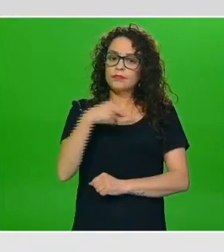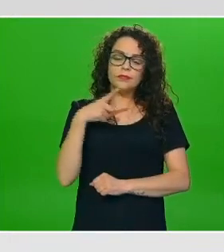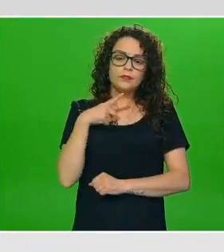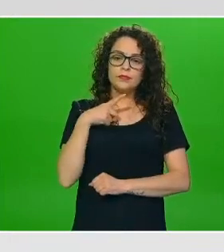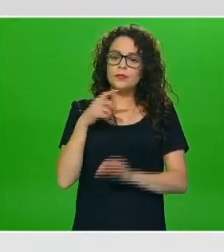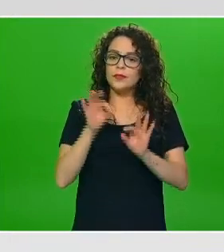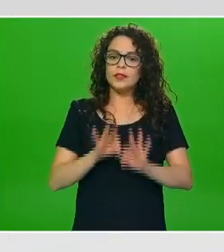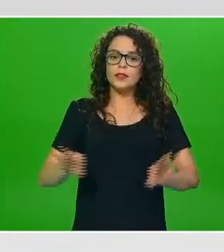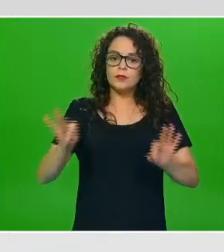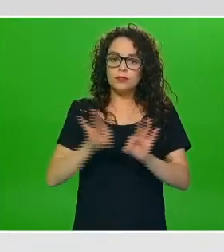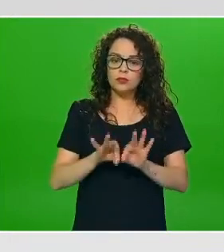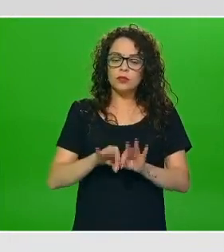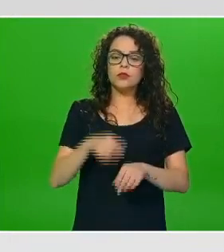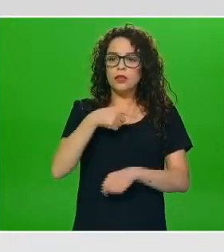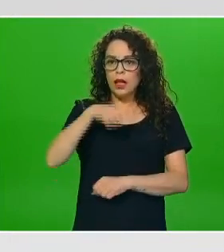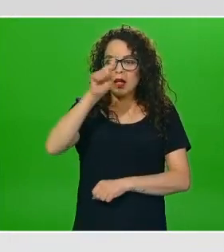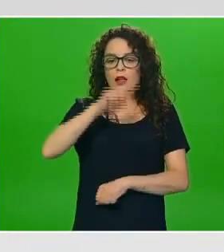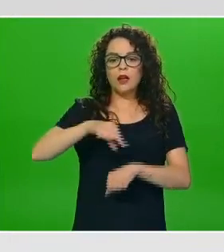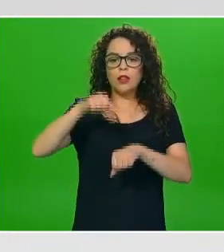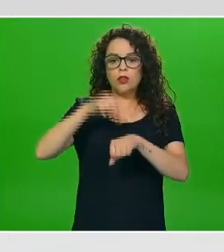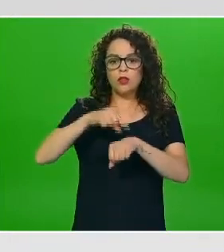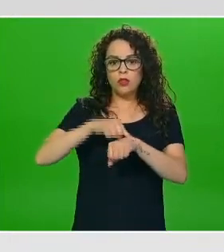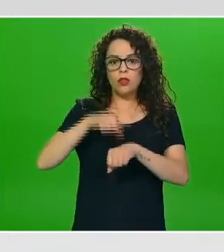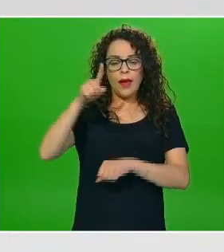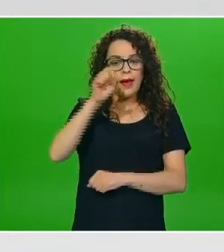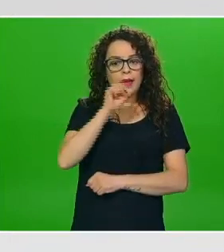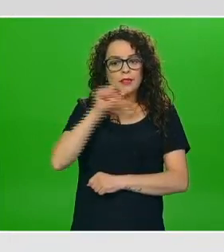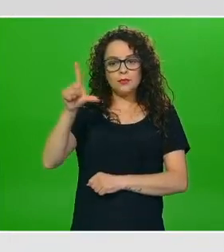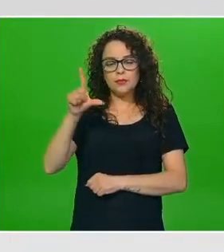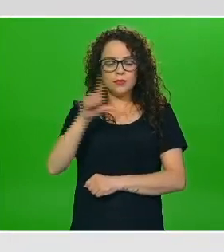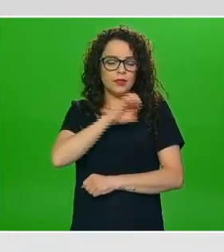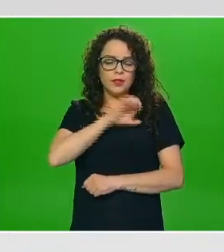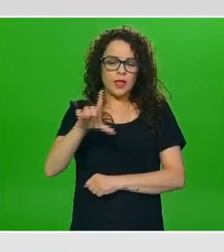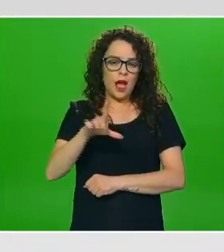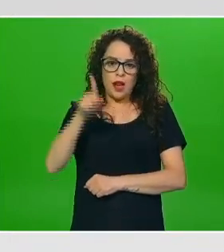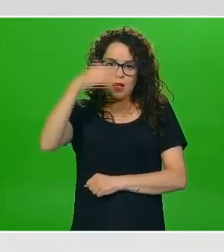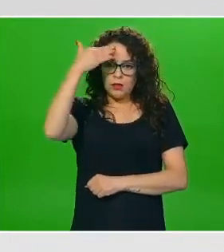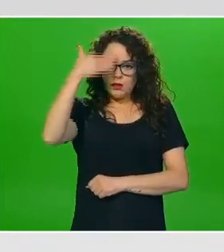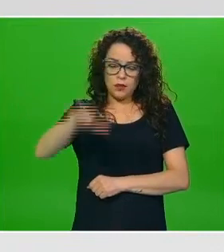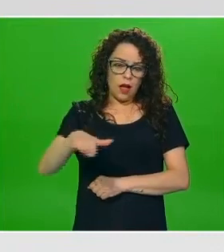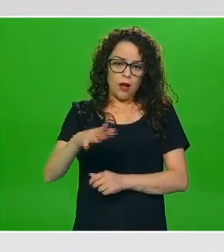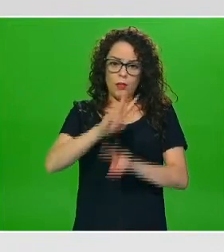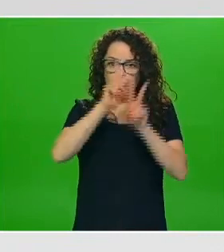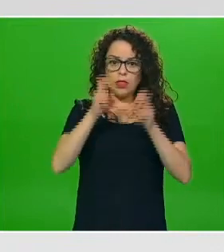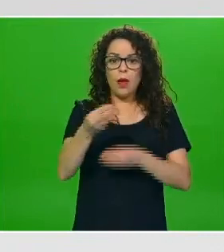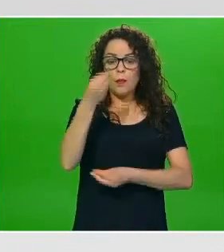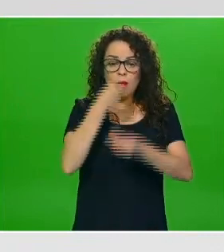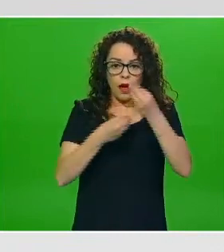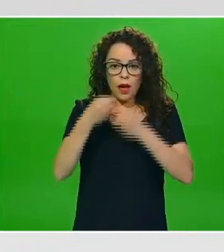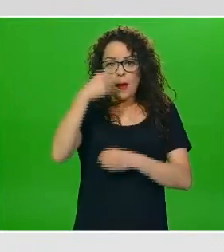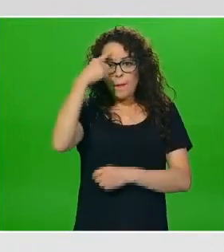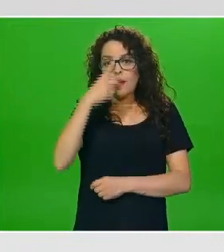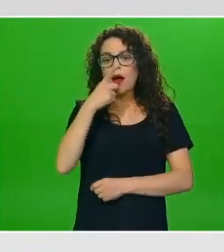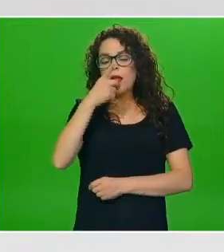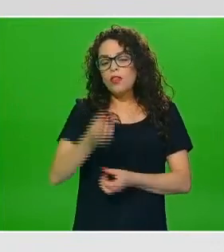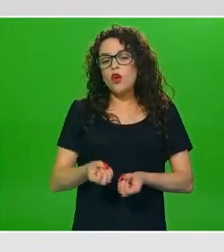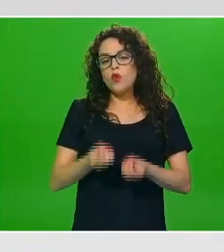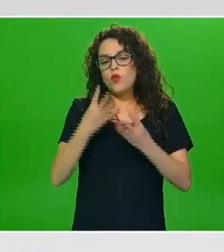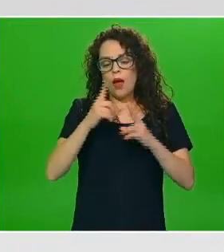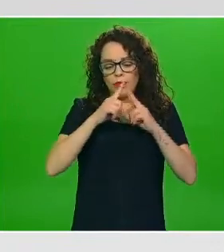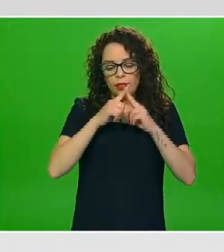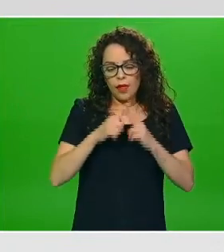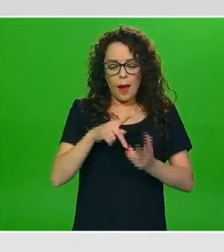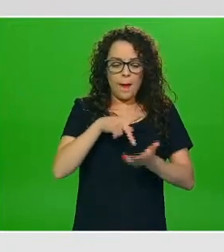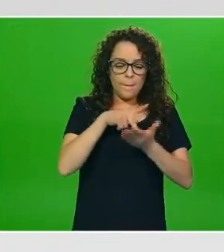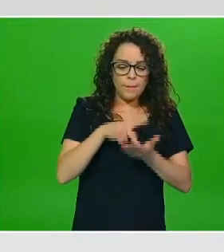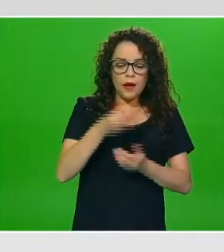especialista o profesional de la nutrición que pueda guiarlos con porciones específicas también ya pueden ahí